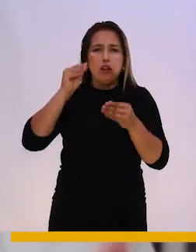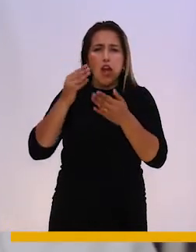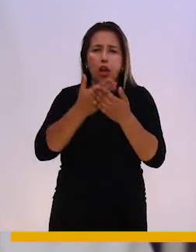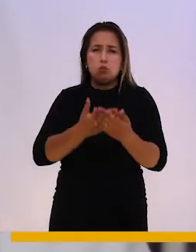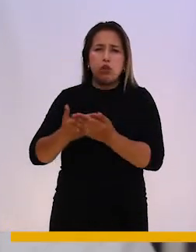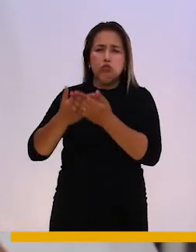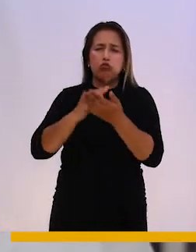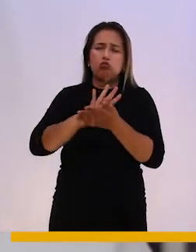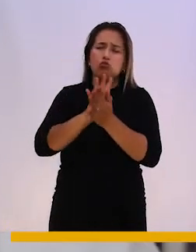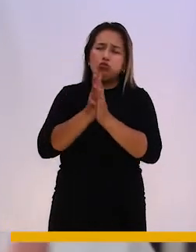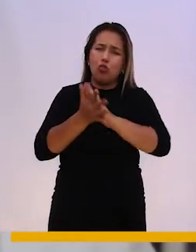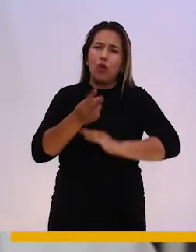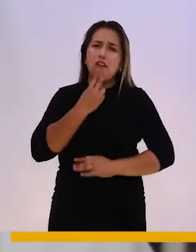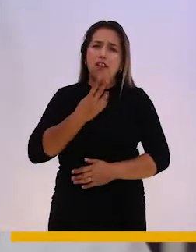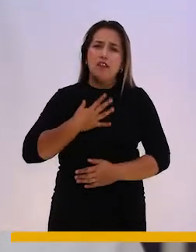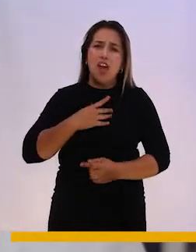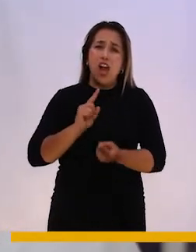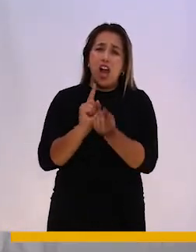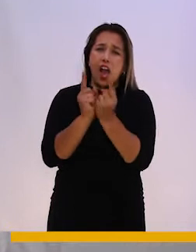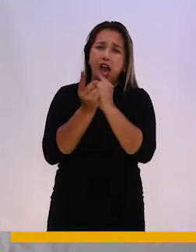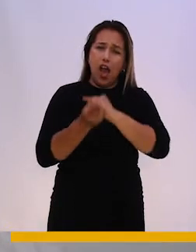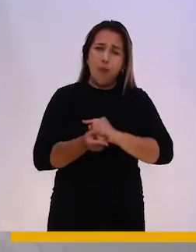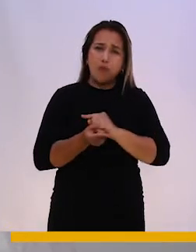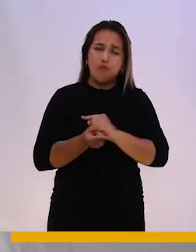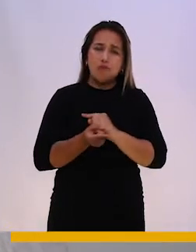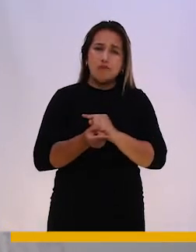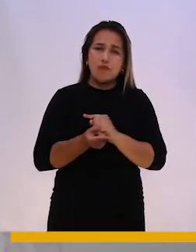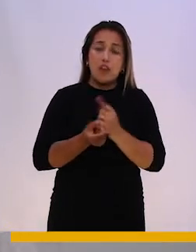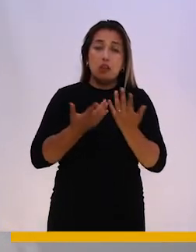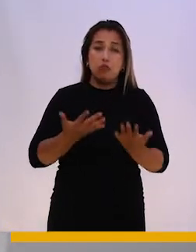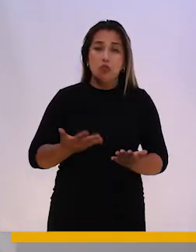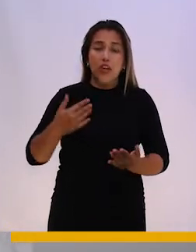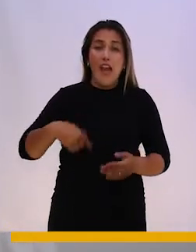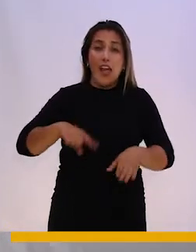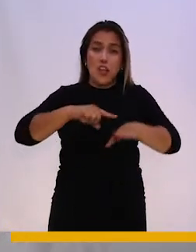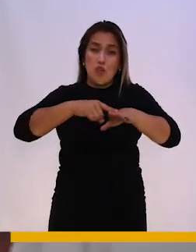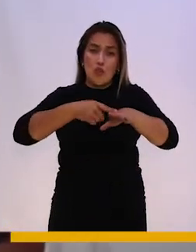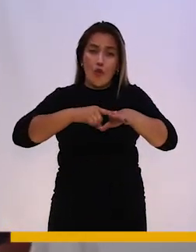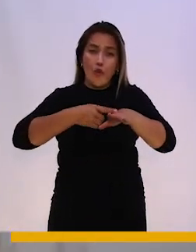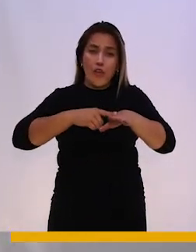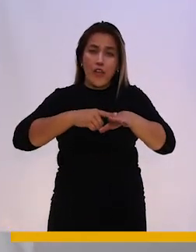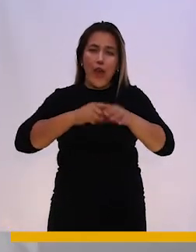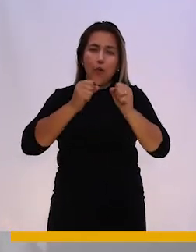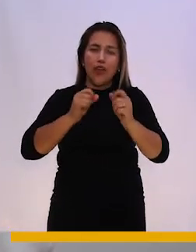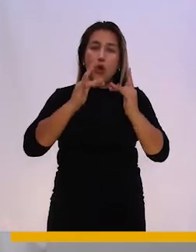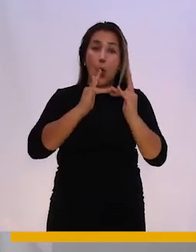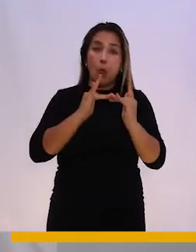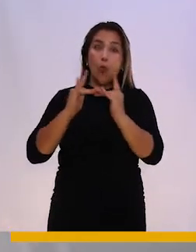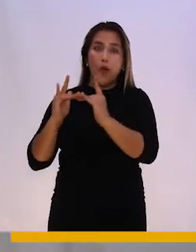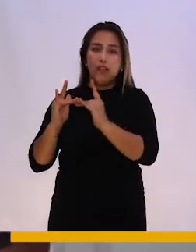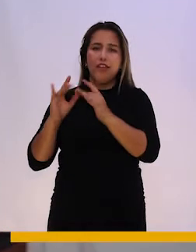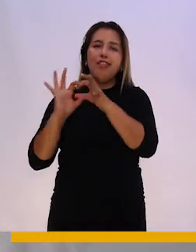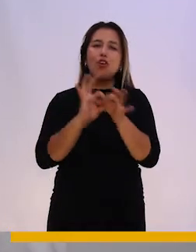es fundamental para adaptarse a los cambios y es así como la tecnología ha significado un puente, un puente de